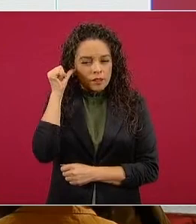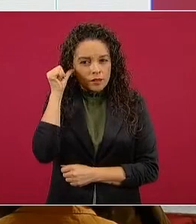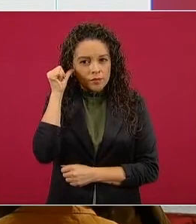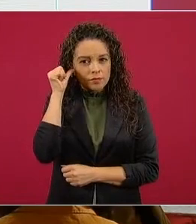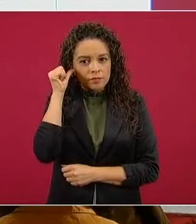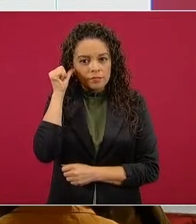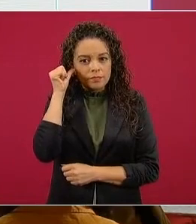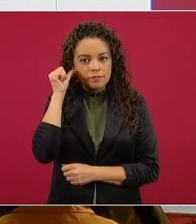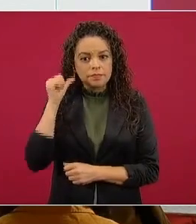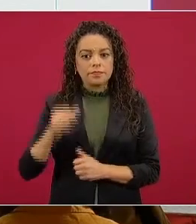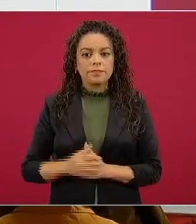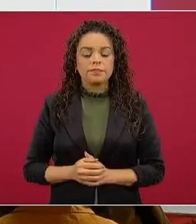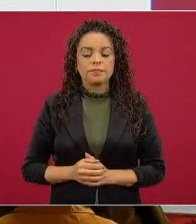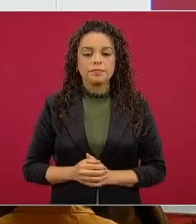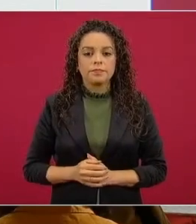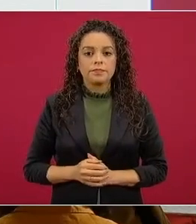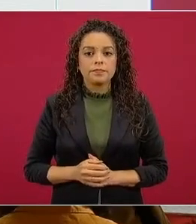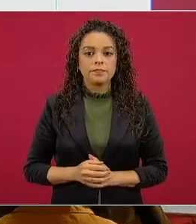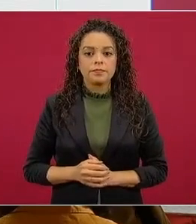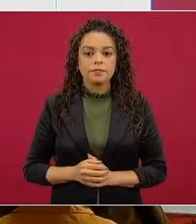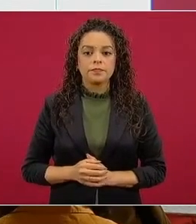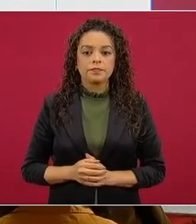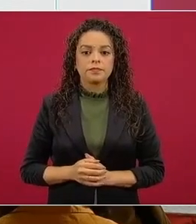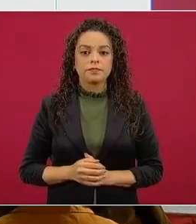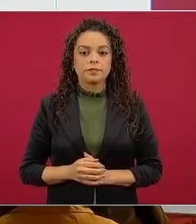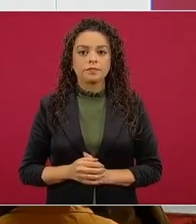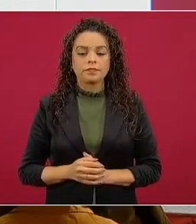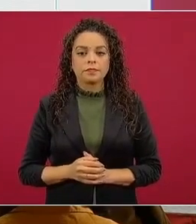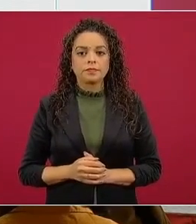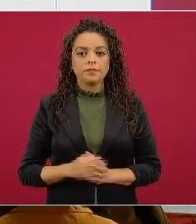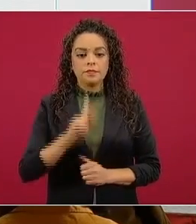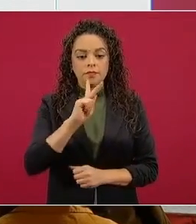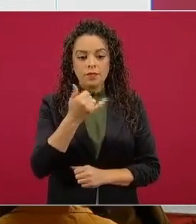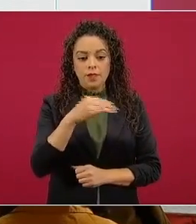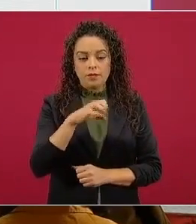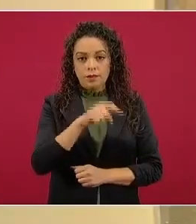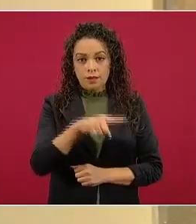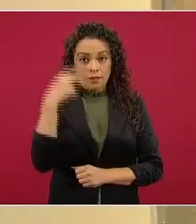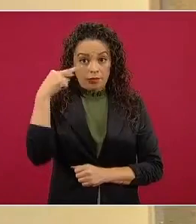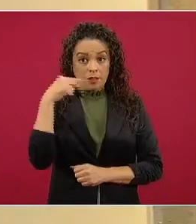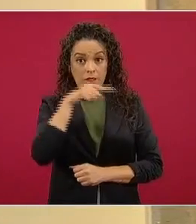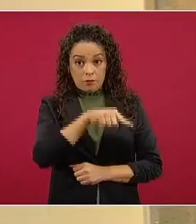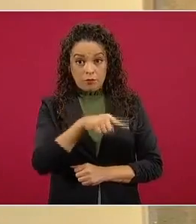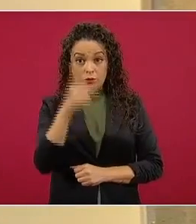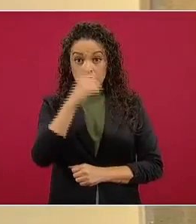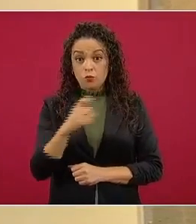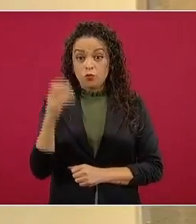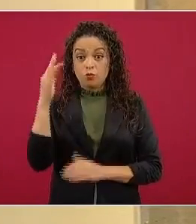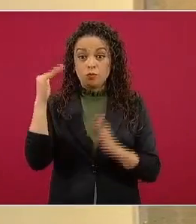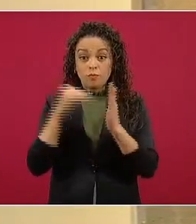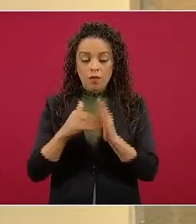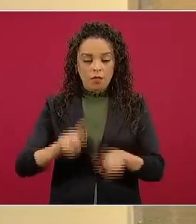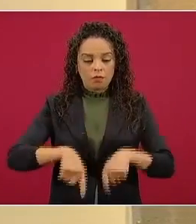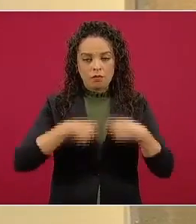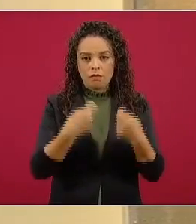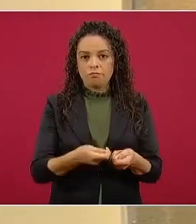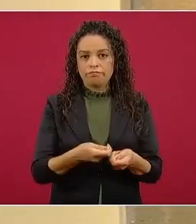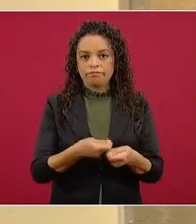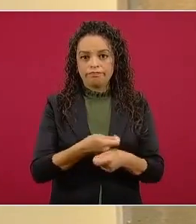111 mil pequeñas empresas en Veracruz recibieron